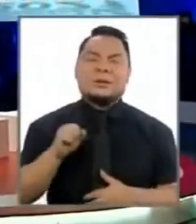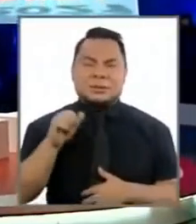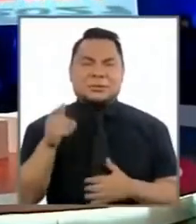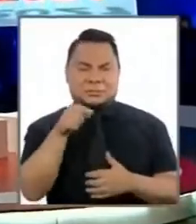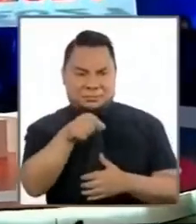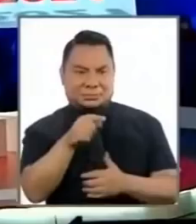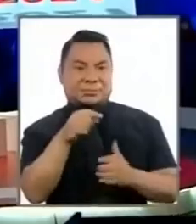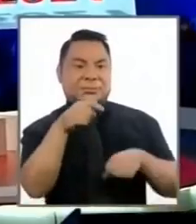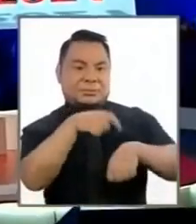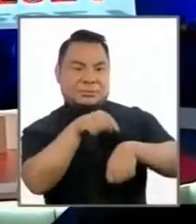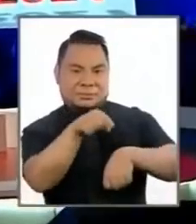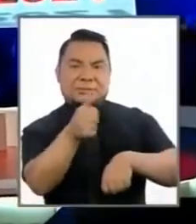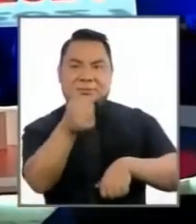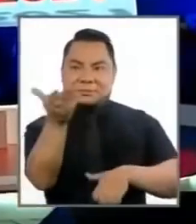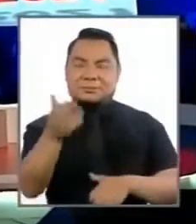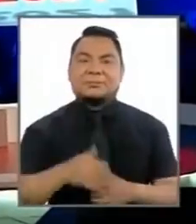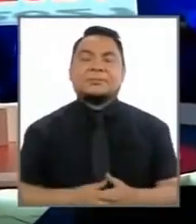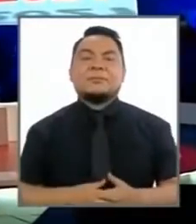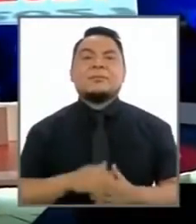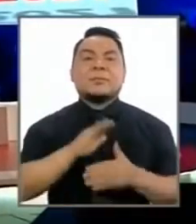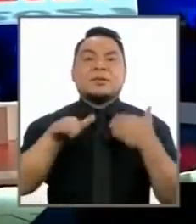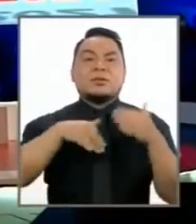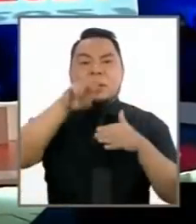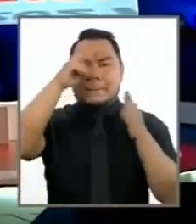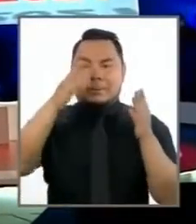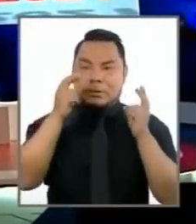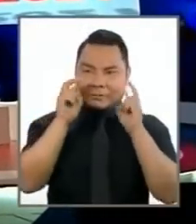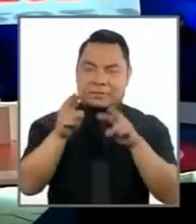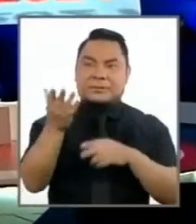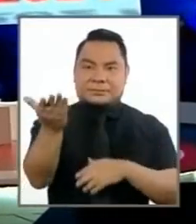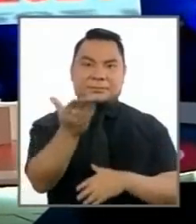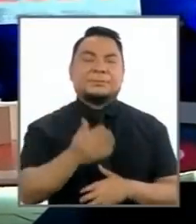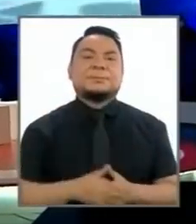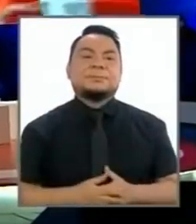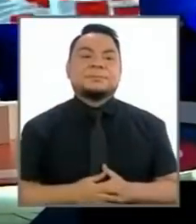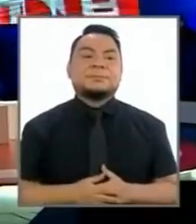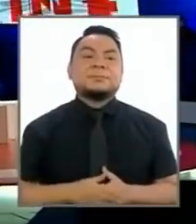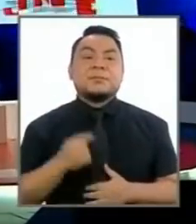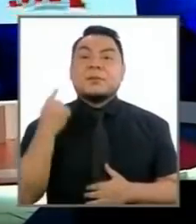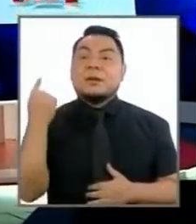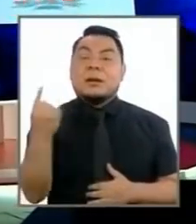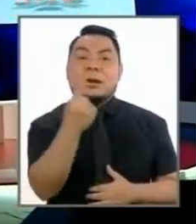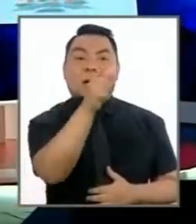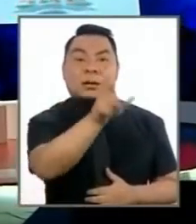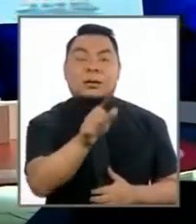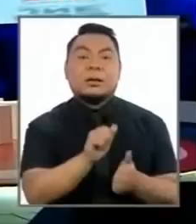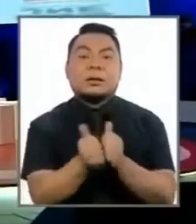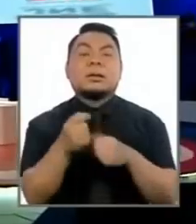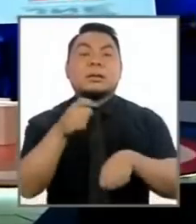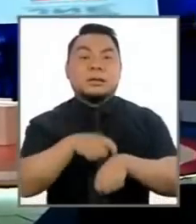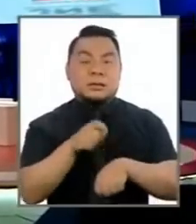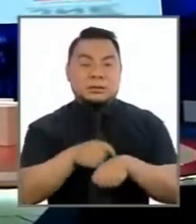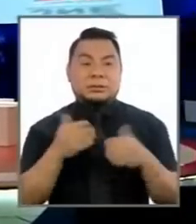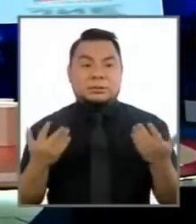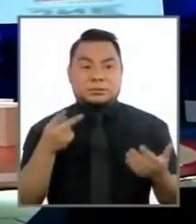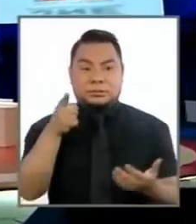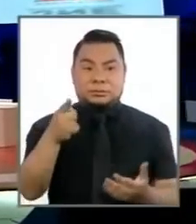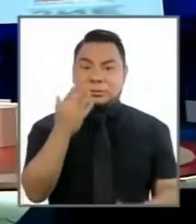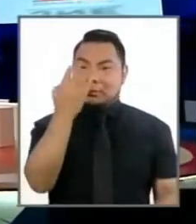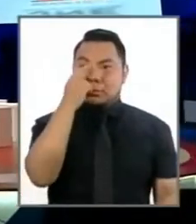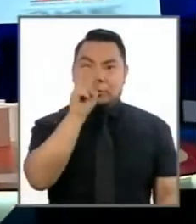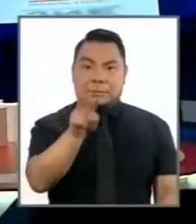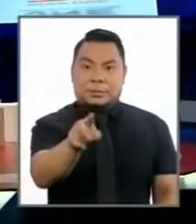preocupe está marcado del reloj todo el Perú lo va a ver señor Santos cada uno de los candidatos tiene el tiempo frente a